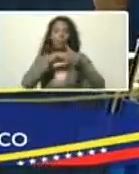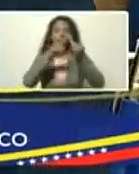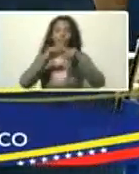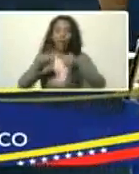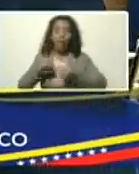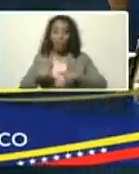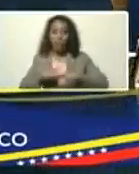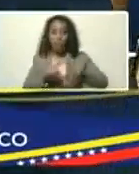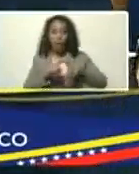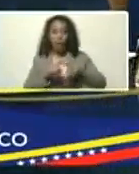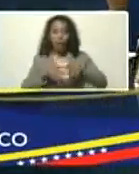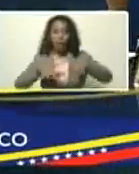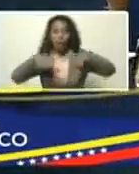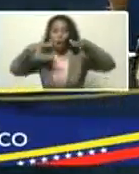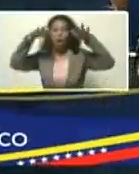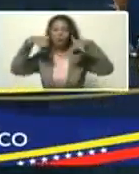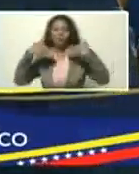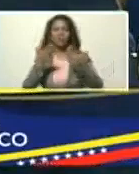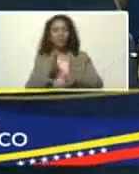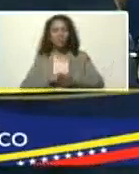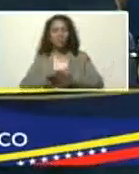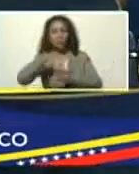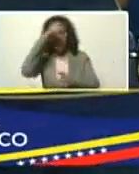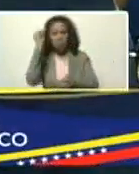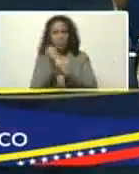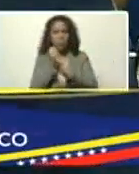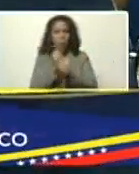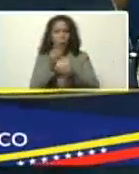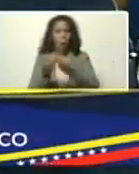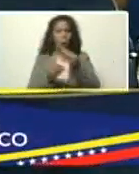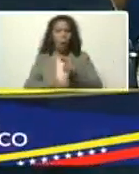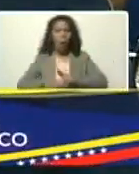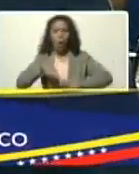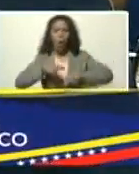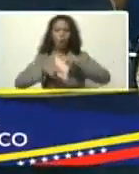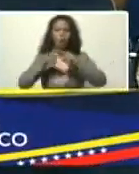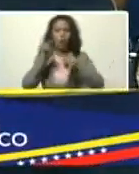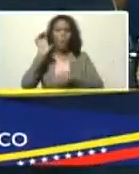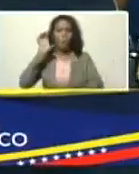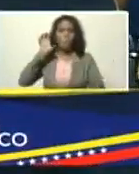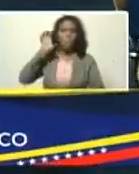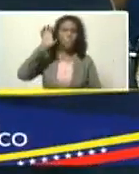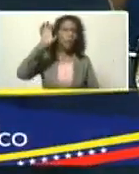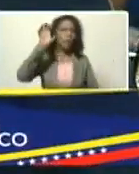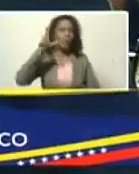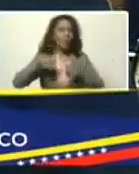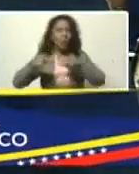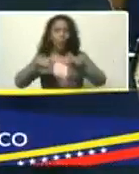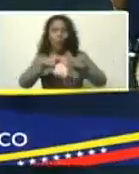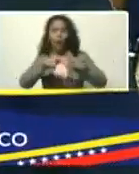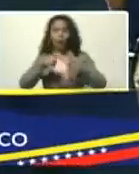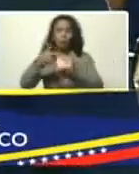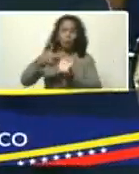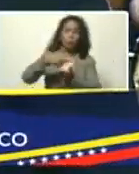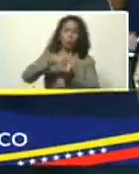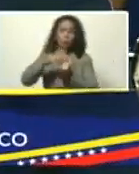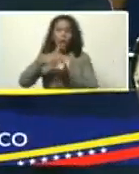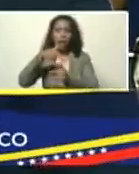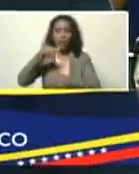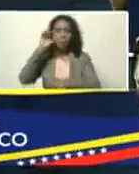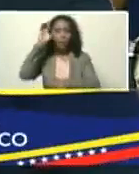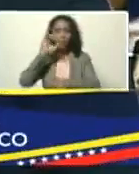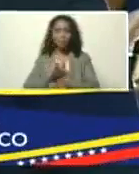las inundaciones, en que estamos trabajando, en construir, un mapa, de zonas vulnerables, en el país,